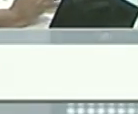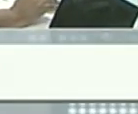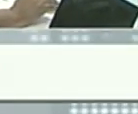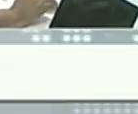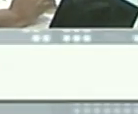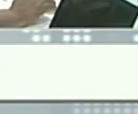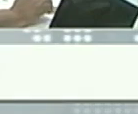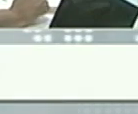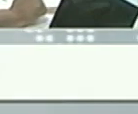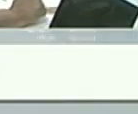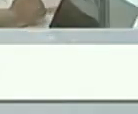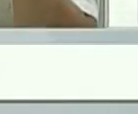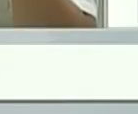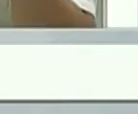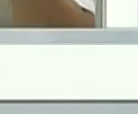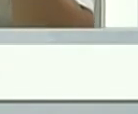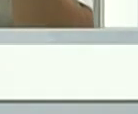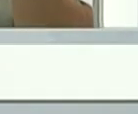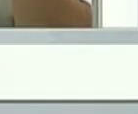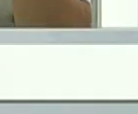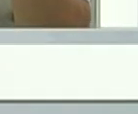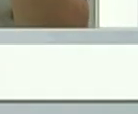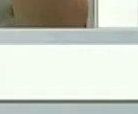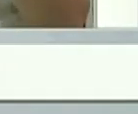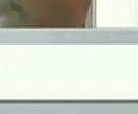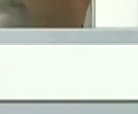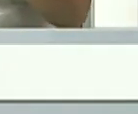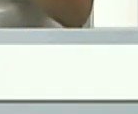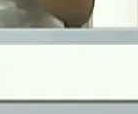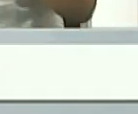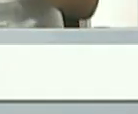importante que todas y todos las respetemos adelante presidente